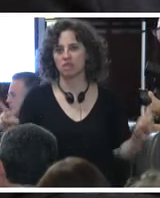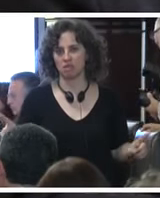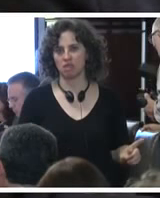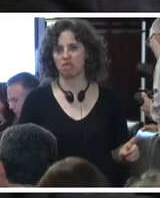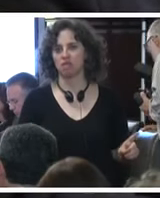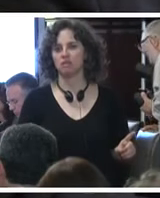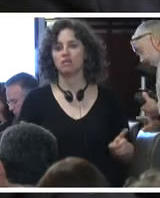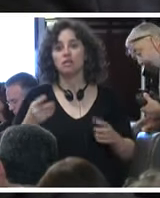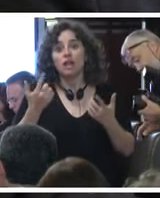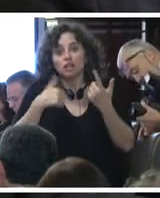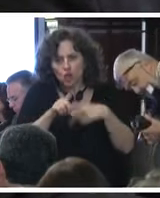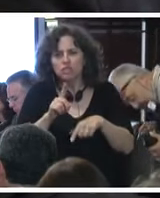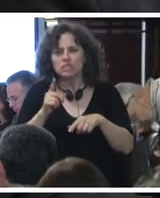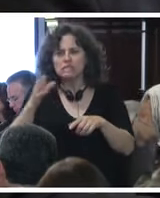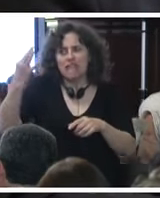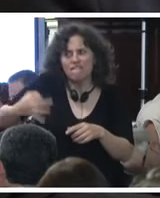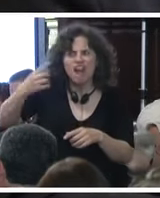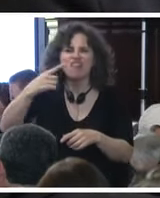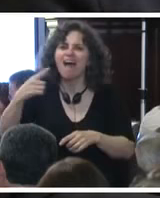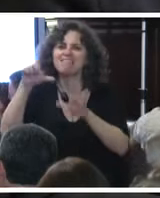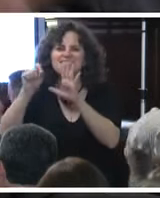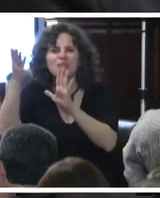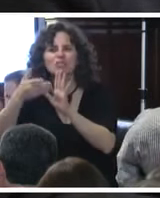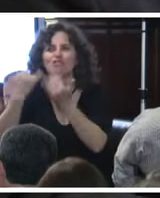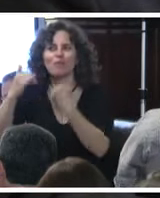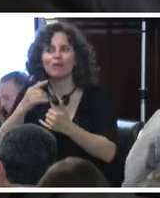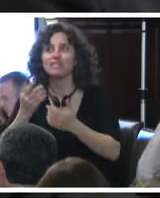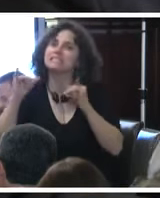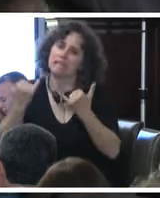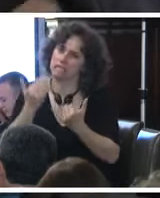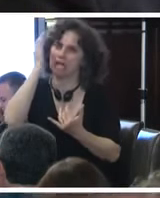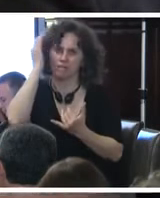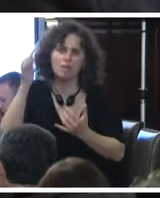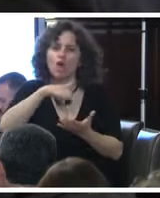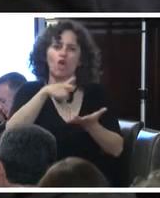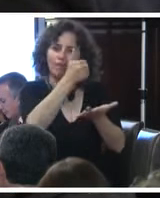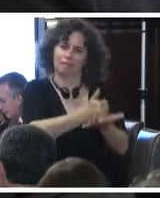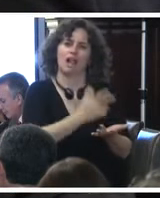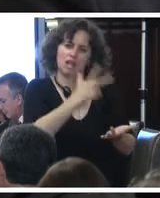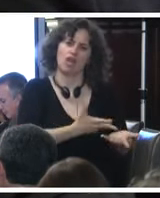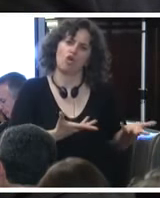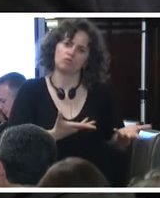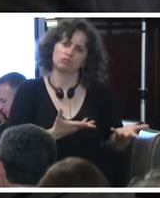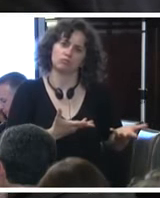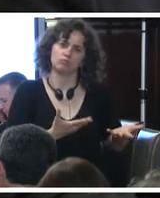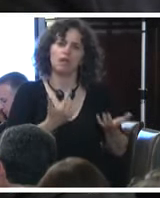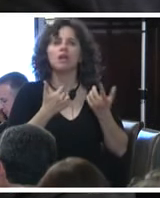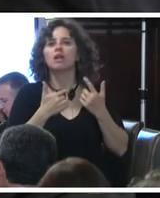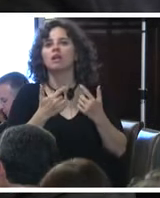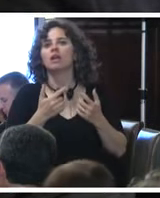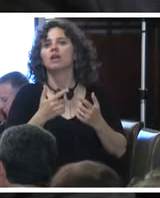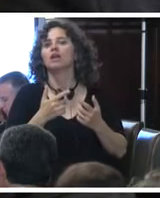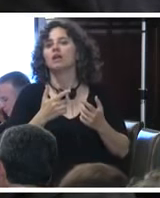Si así fuera, ya estuvieran diciendo el paradero donde están nuestros hijos, ya estuvieran,